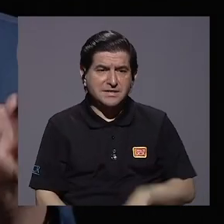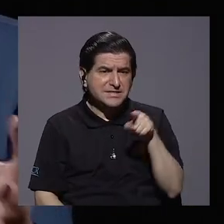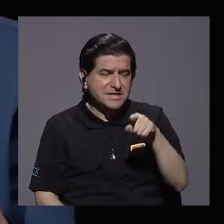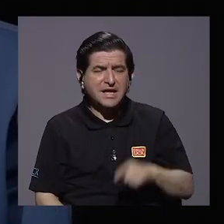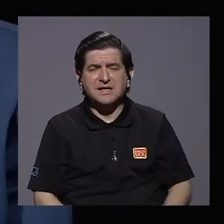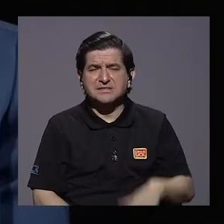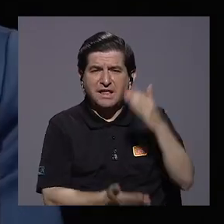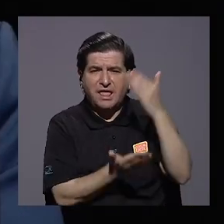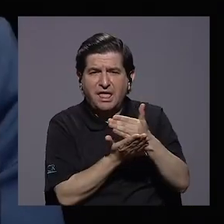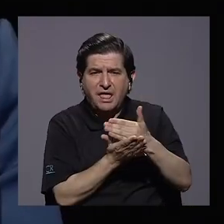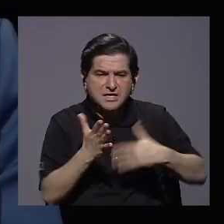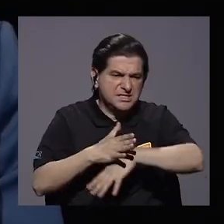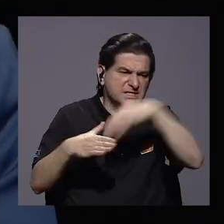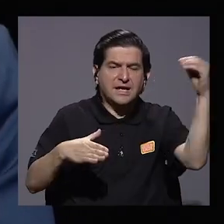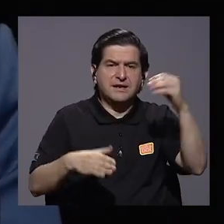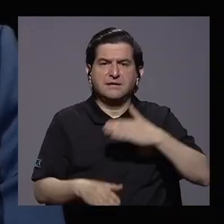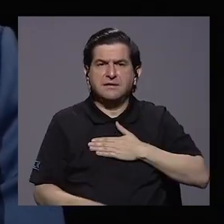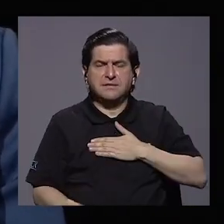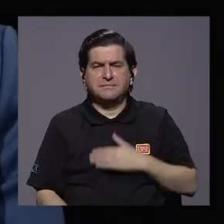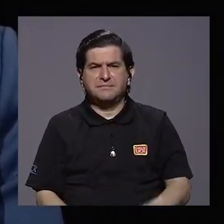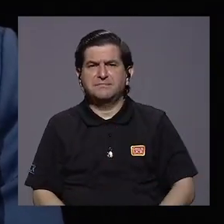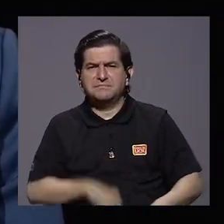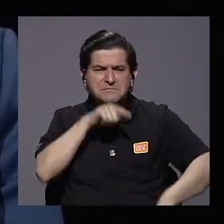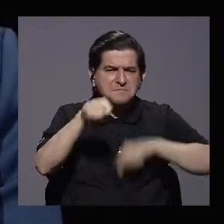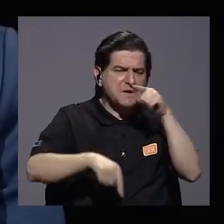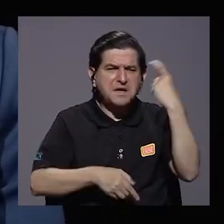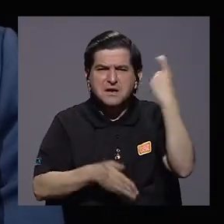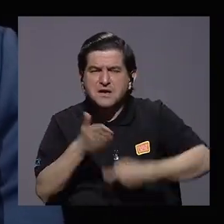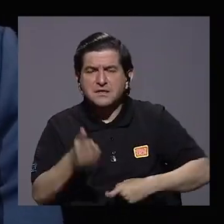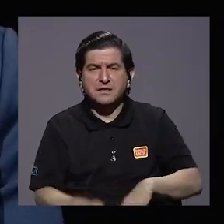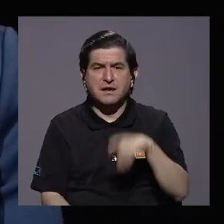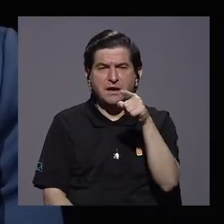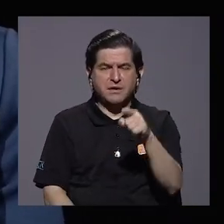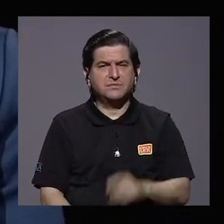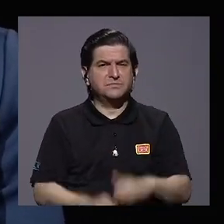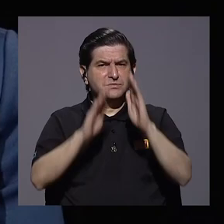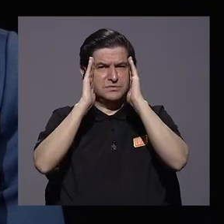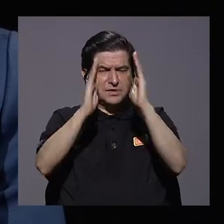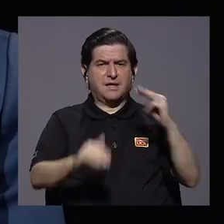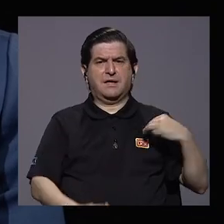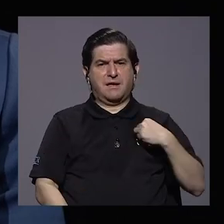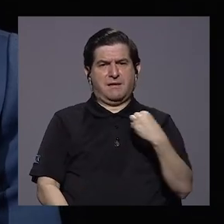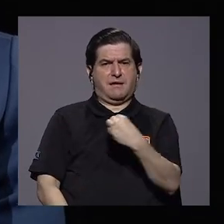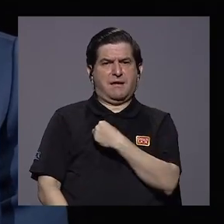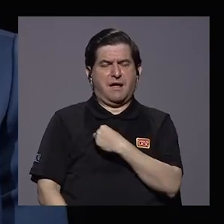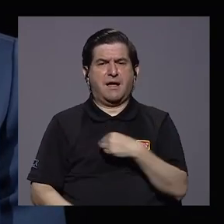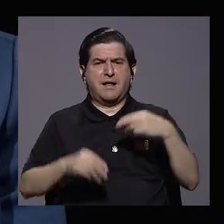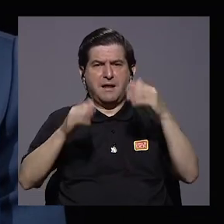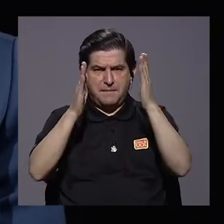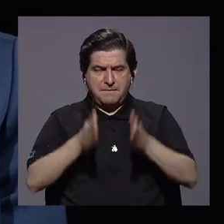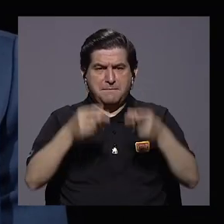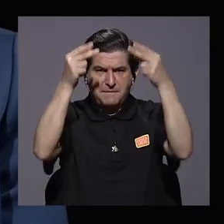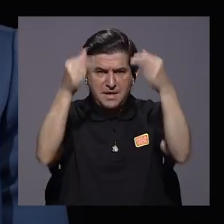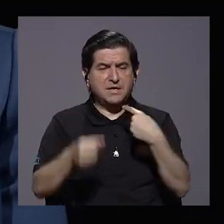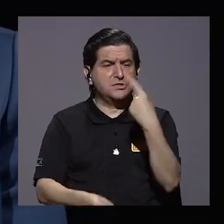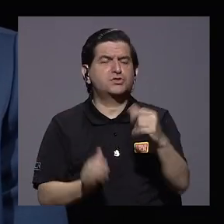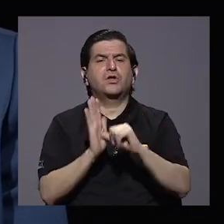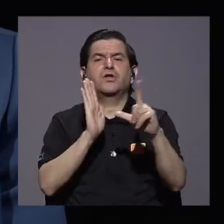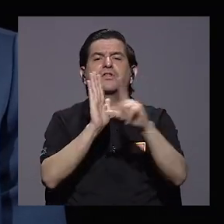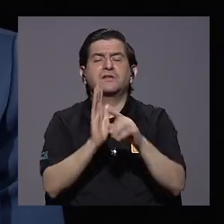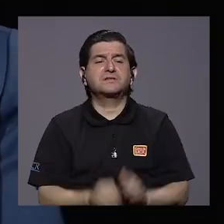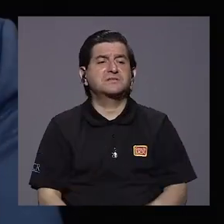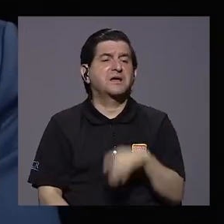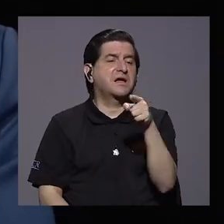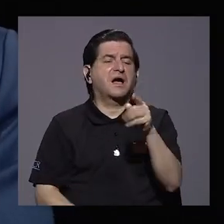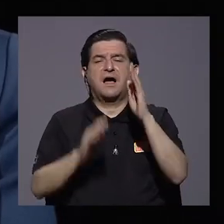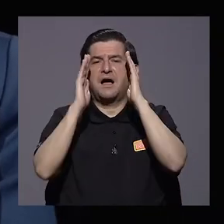ese estancamiento. Y mi crítica dura ha sido cuando usted oye al ministro de Hacienda decirnos en el Congreso que a